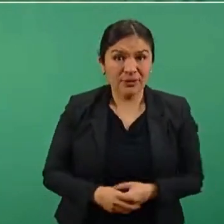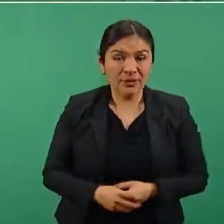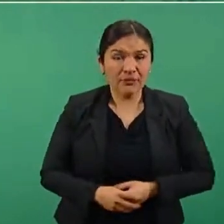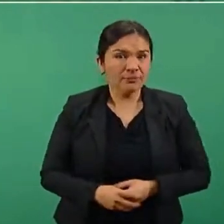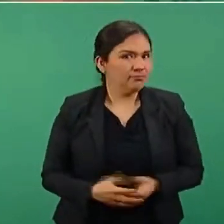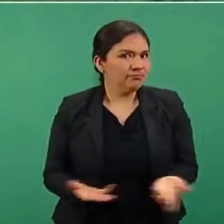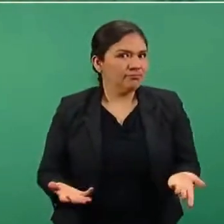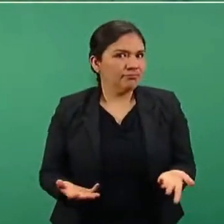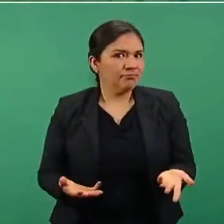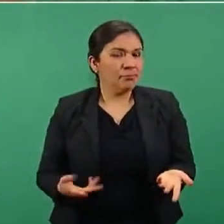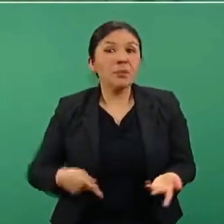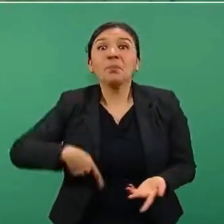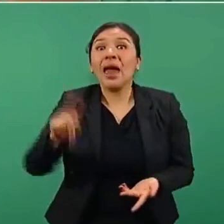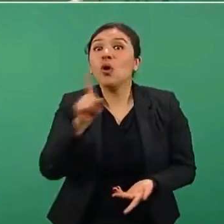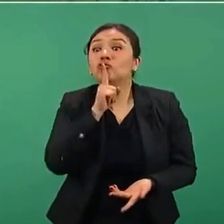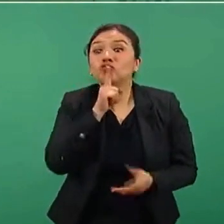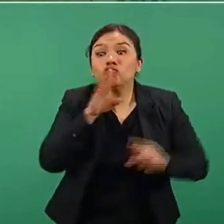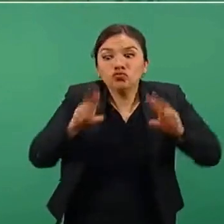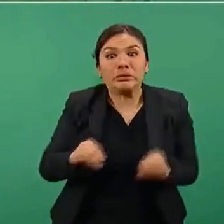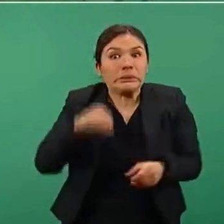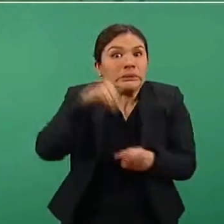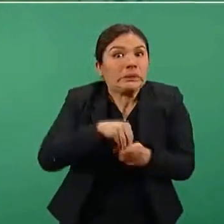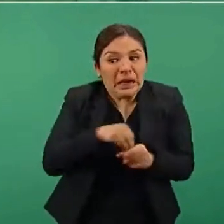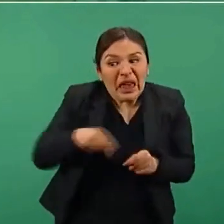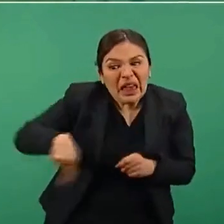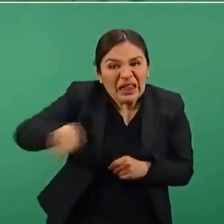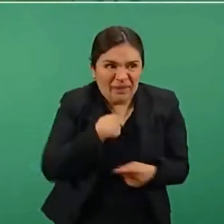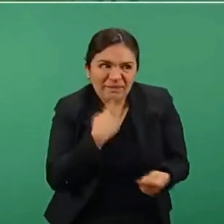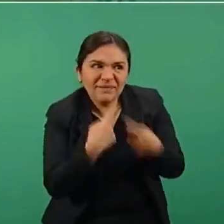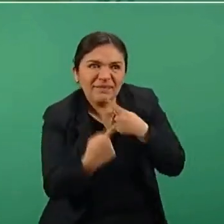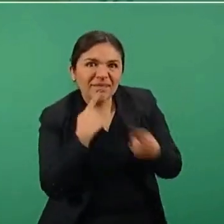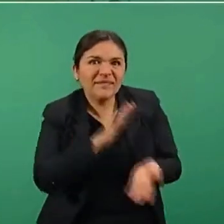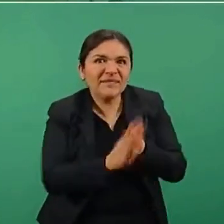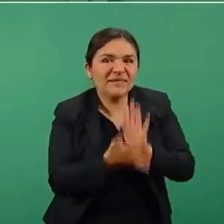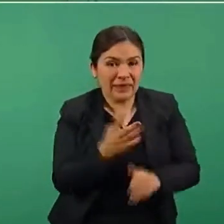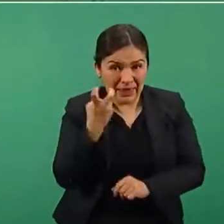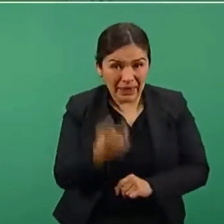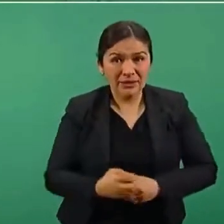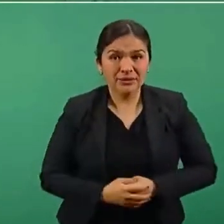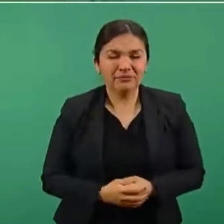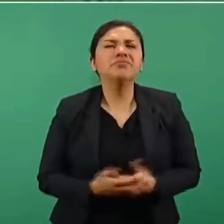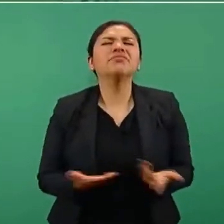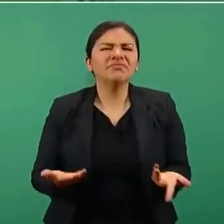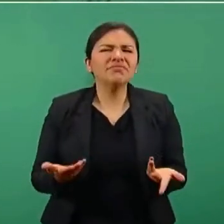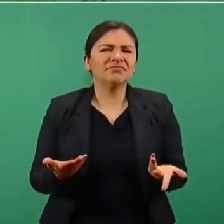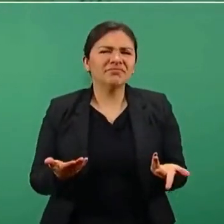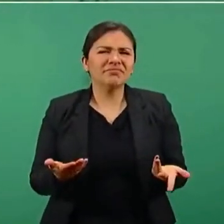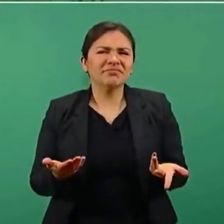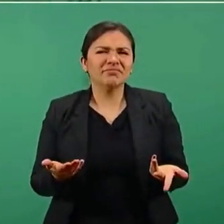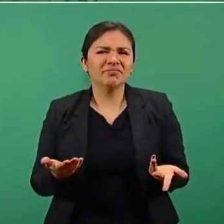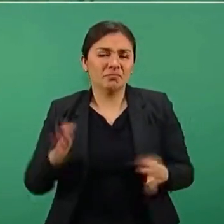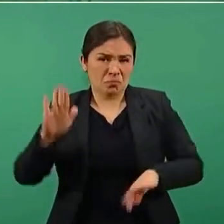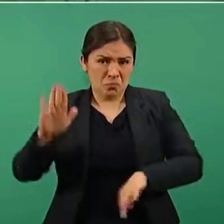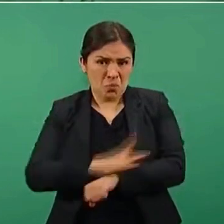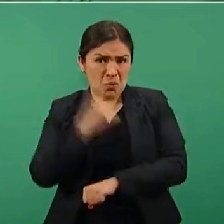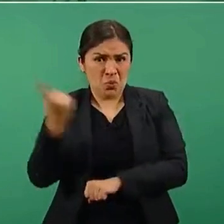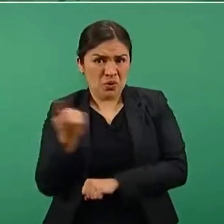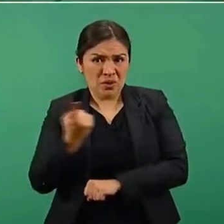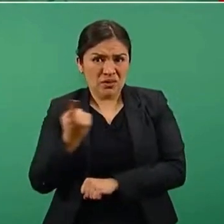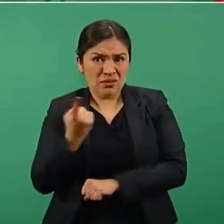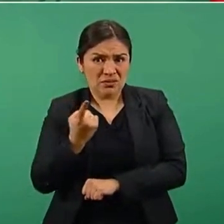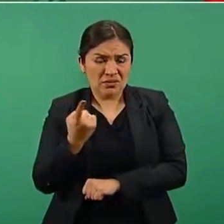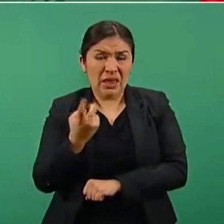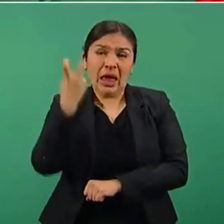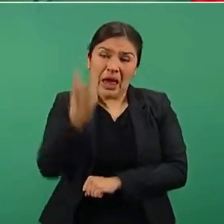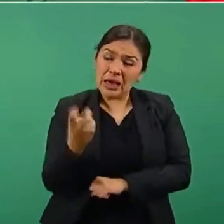Pero nadie se va a enterar, además, porque las autoridades